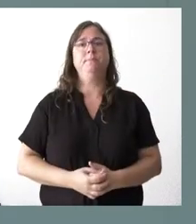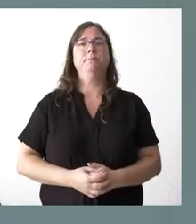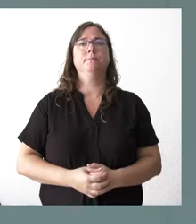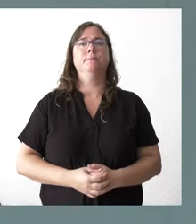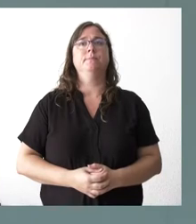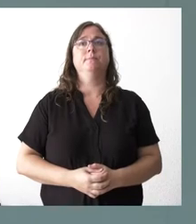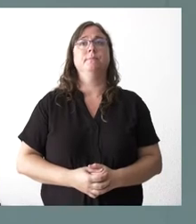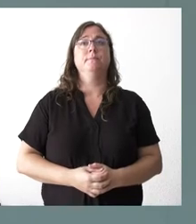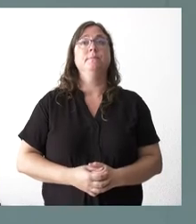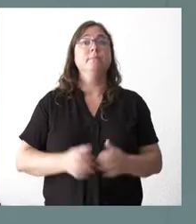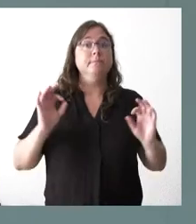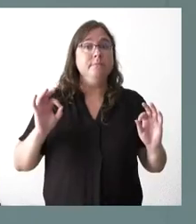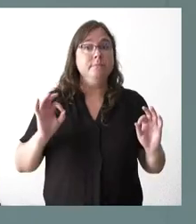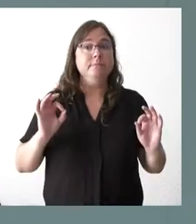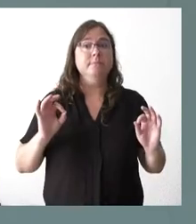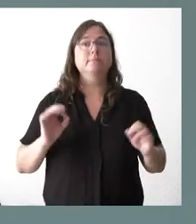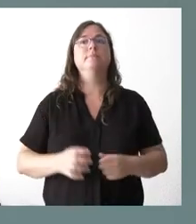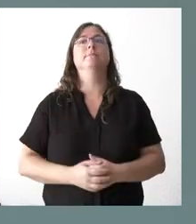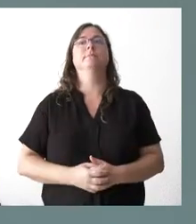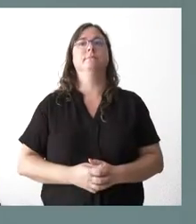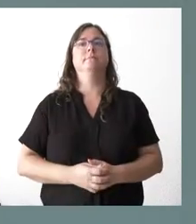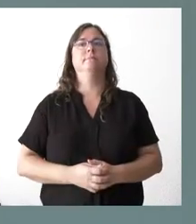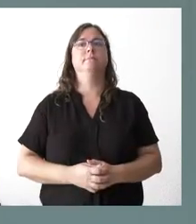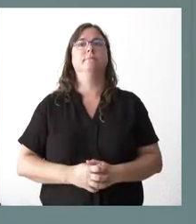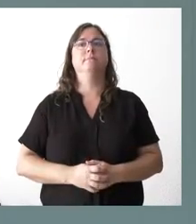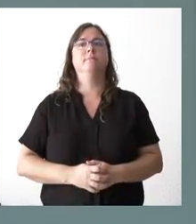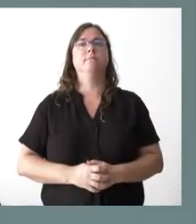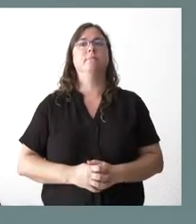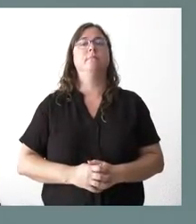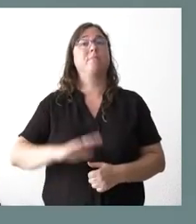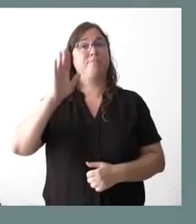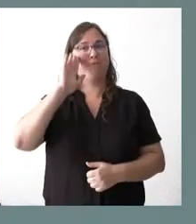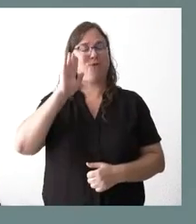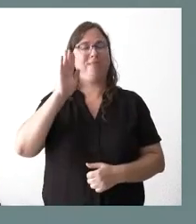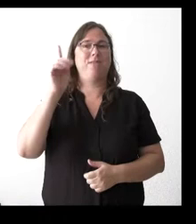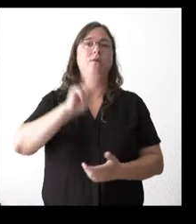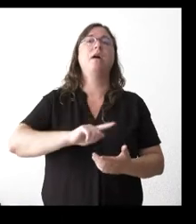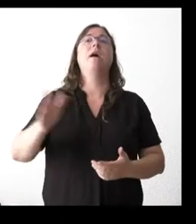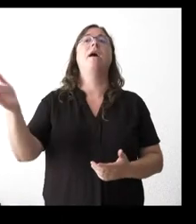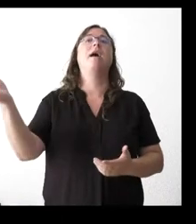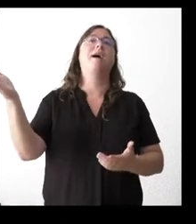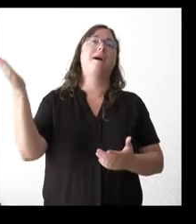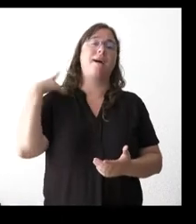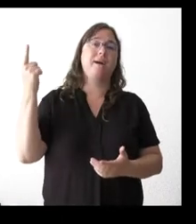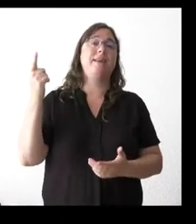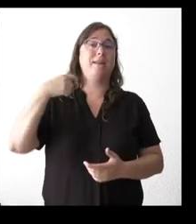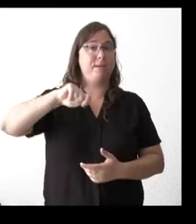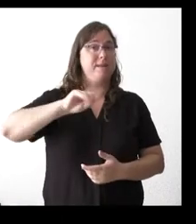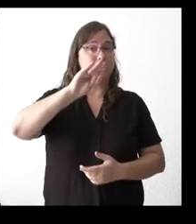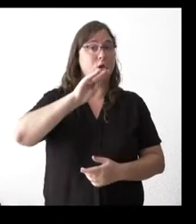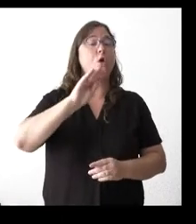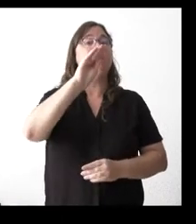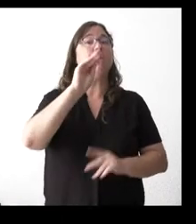No sé si con esto les he… Sí, de nuevo. Ayer el presidente nos invitó a que le preguntáramos, así que le preguntaba sobre el tema de los